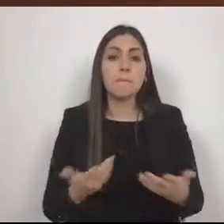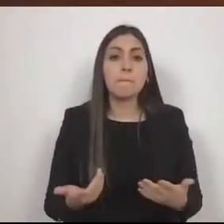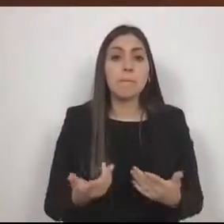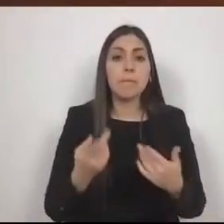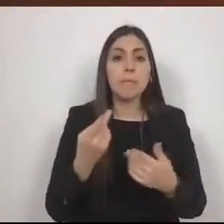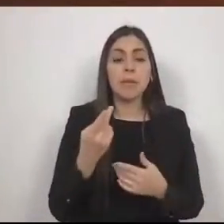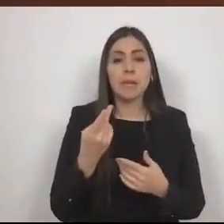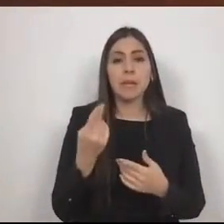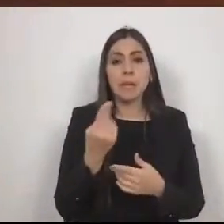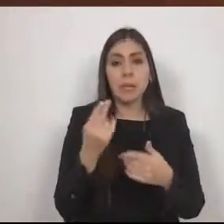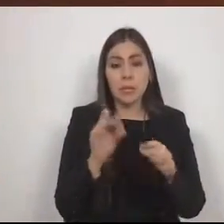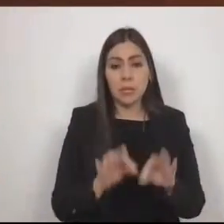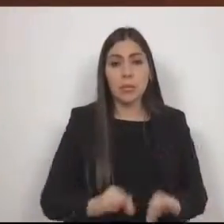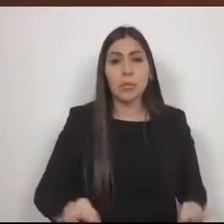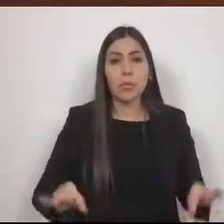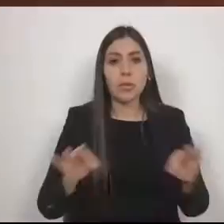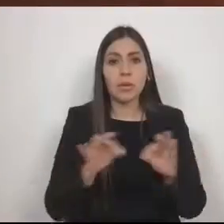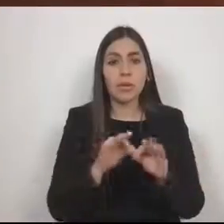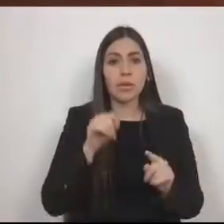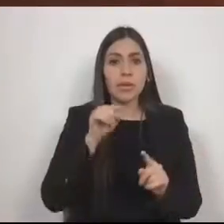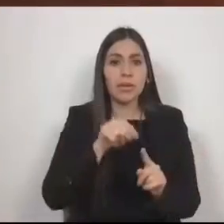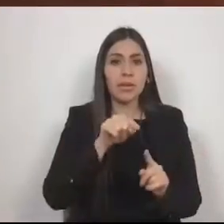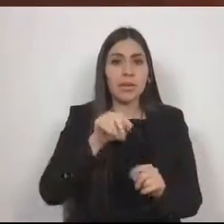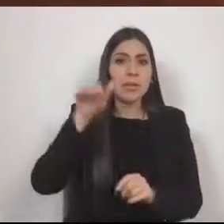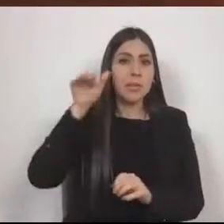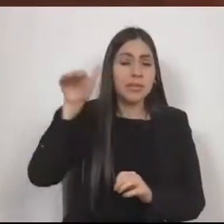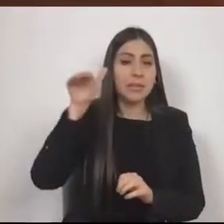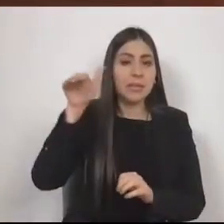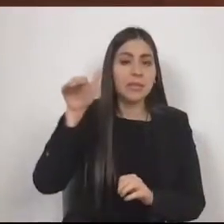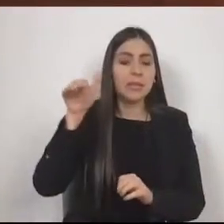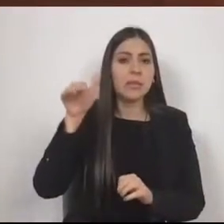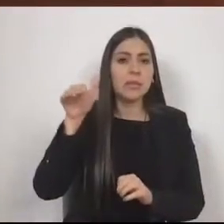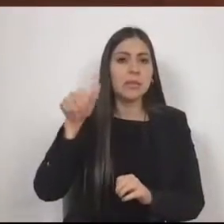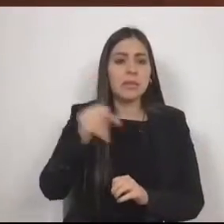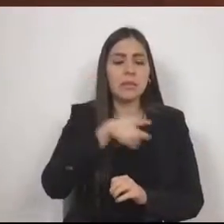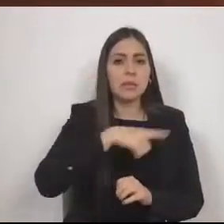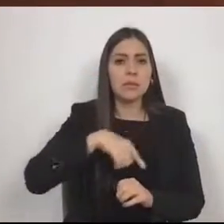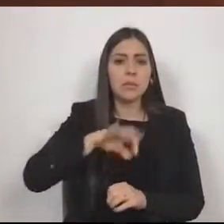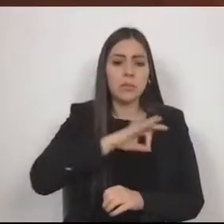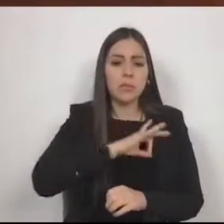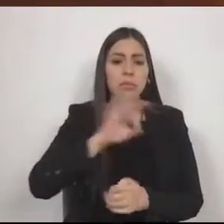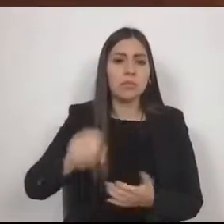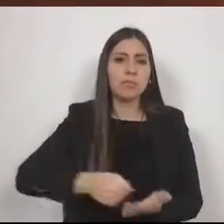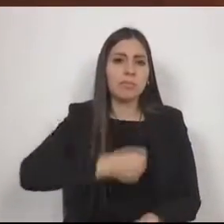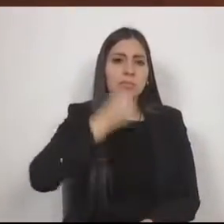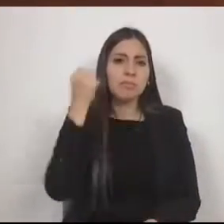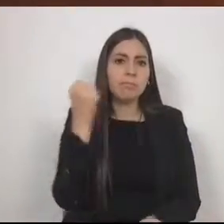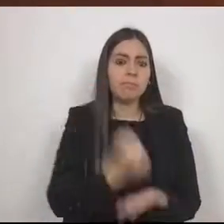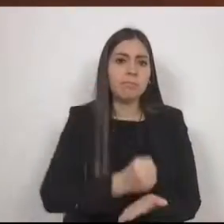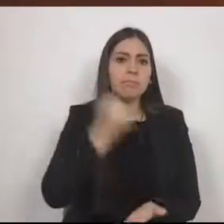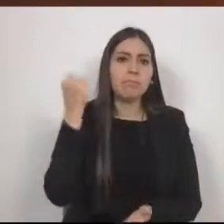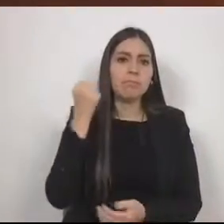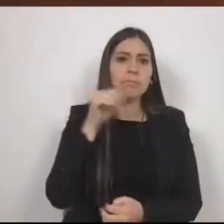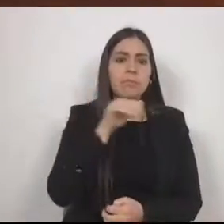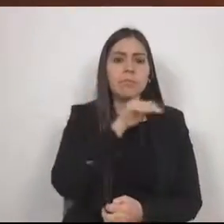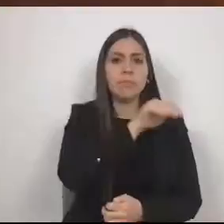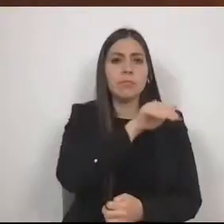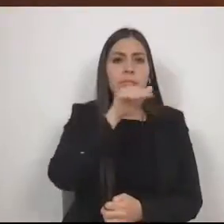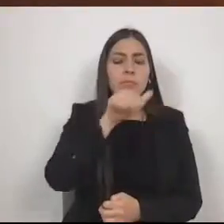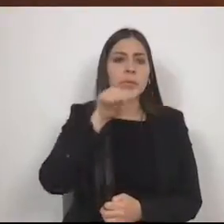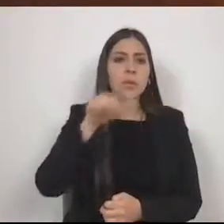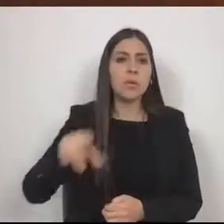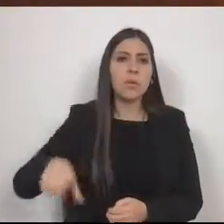exhorto lo podamos aprobar llamando a los tres niveles de gobierno